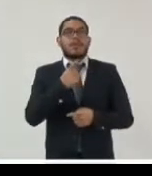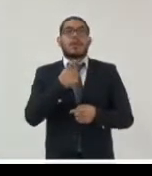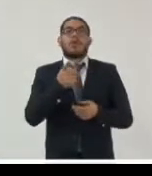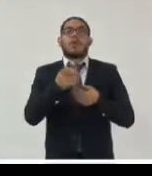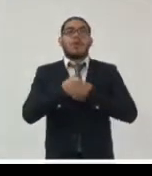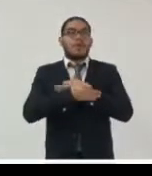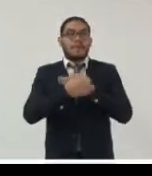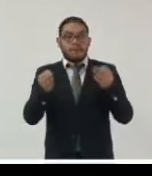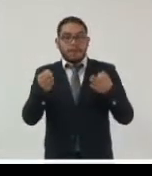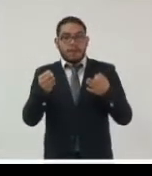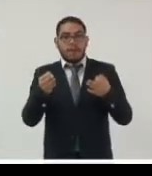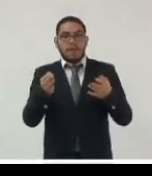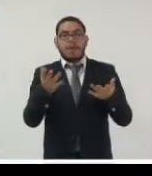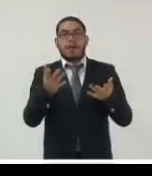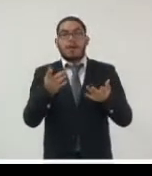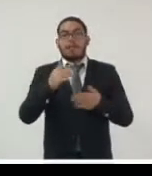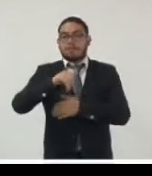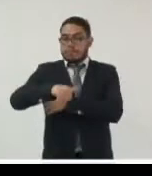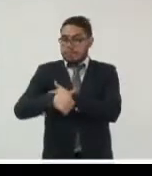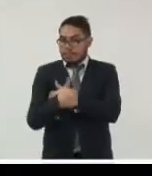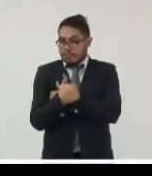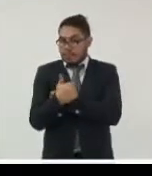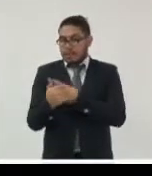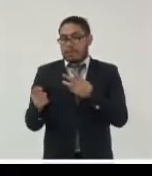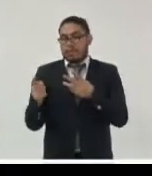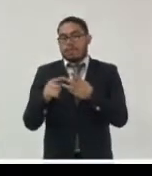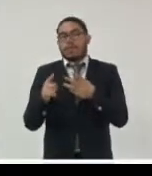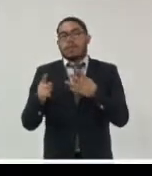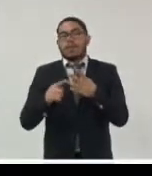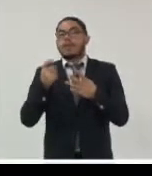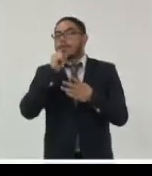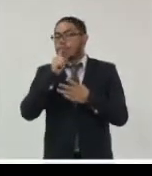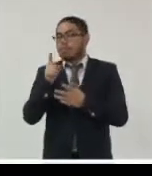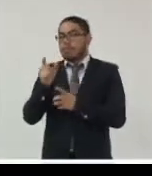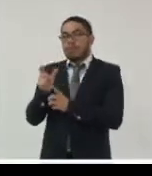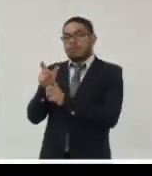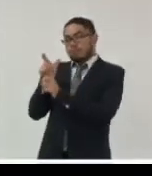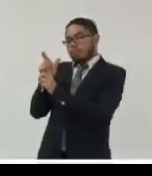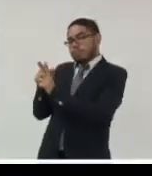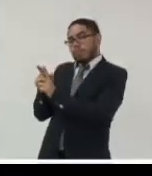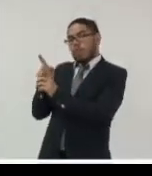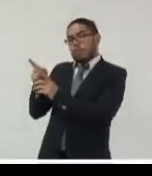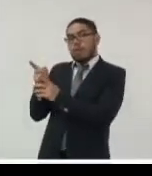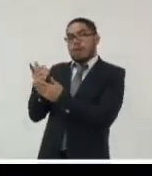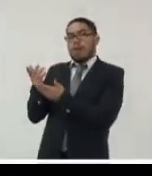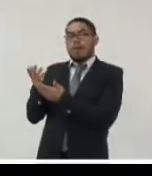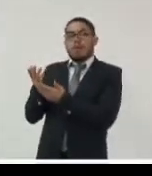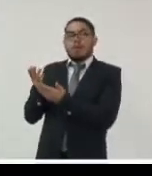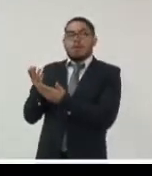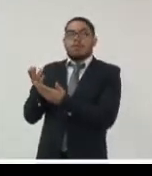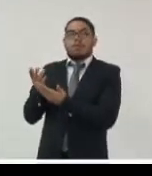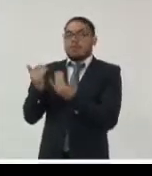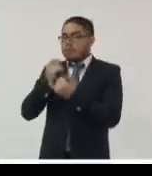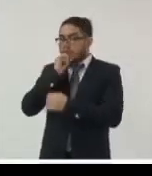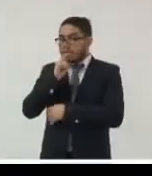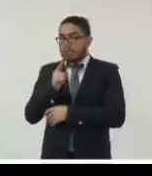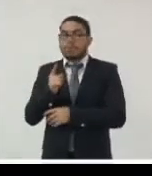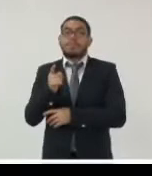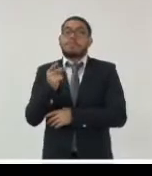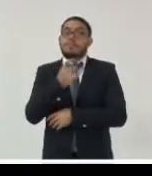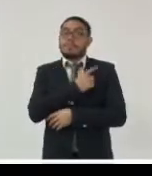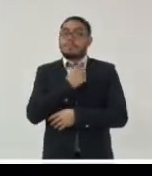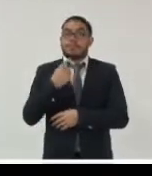en su preservación y su custodia pues estos datos deben de ser mantenidos